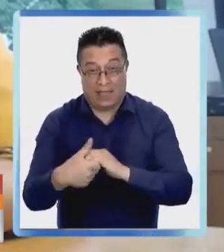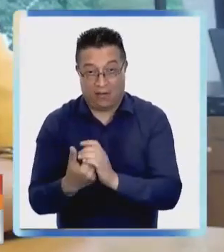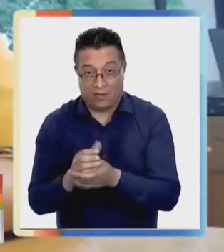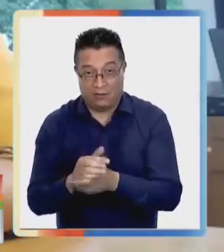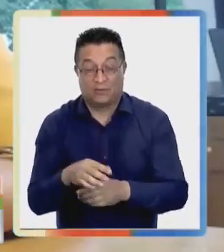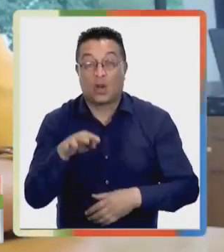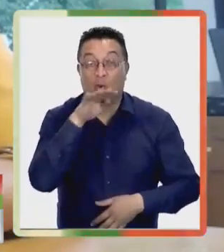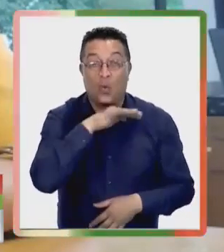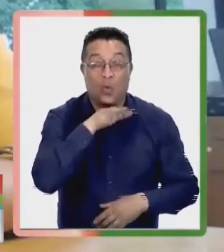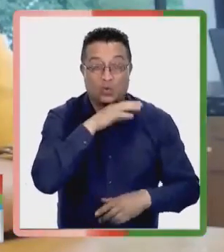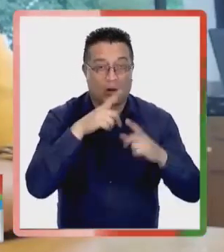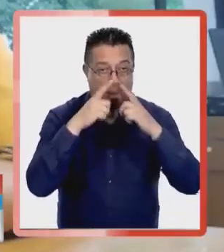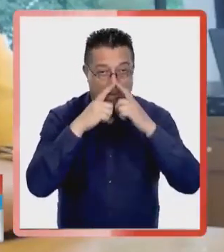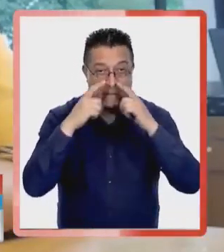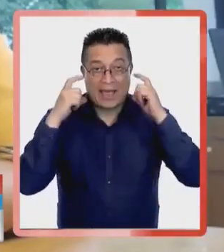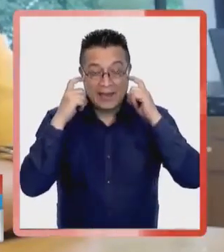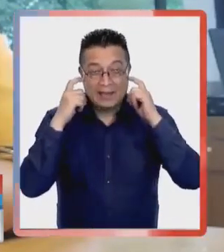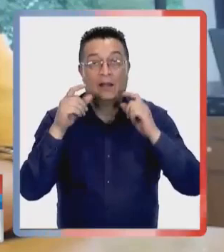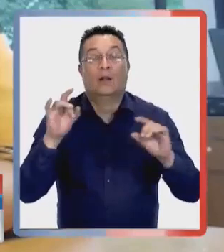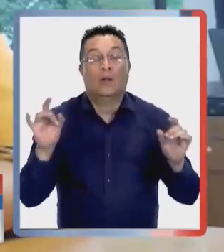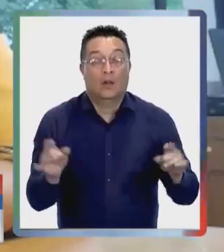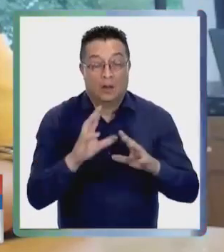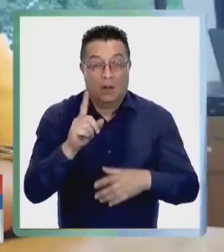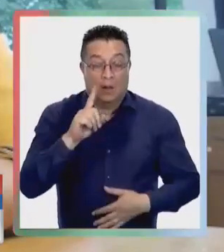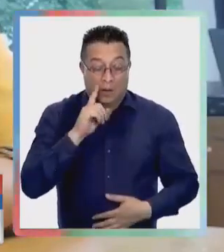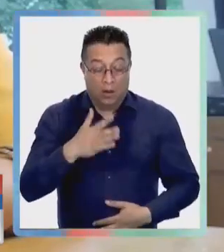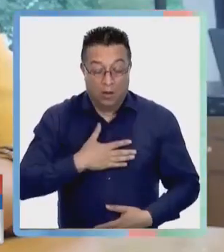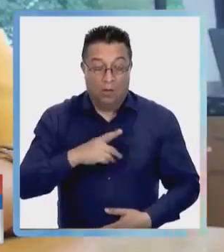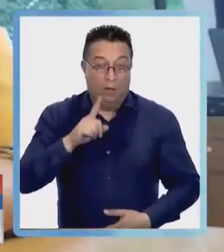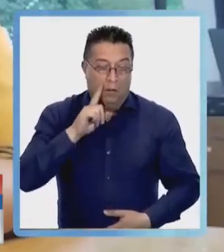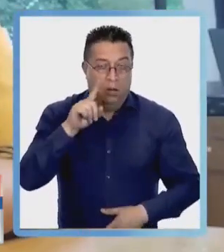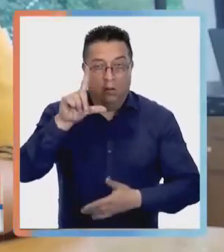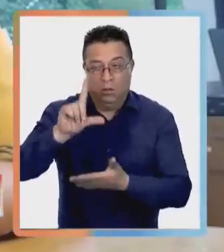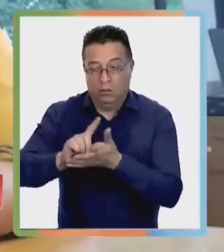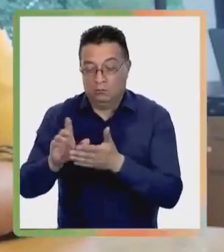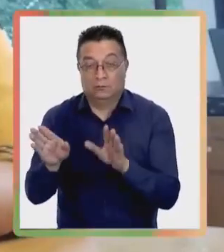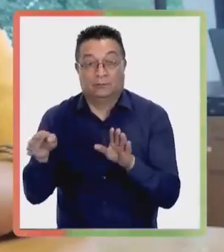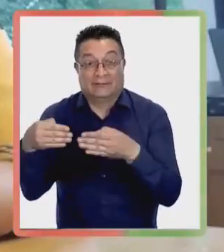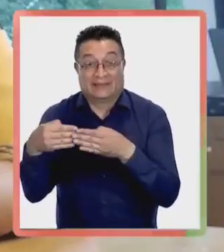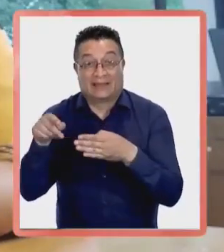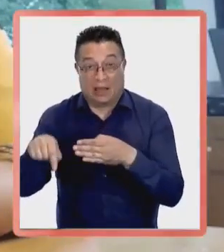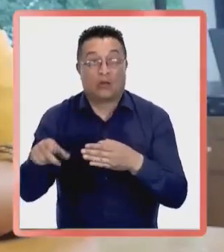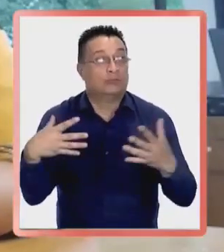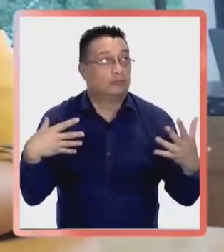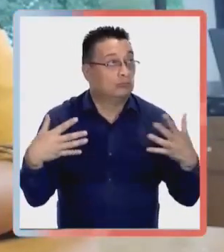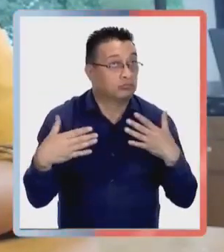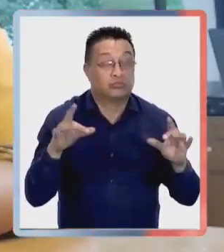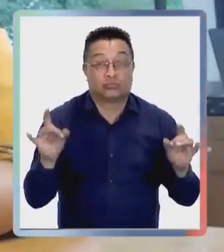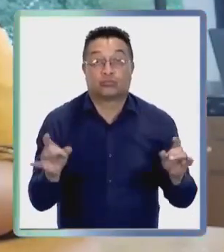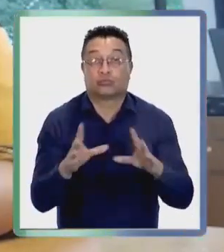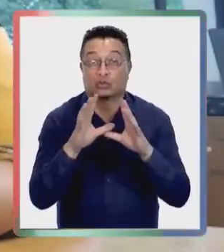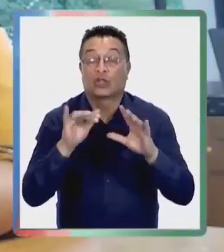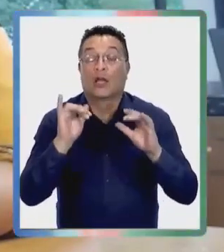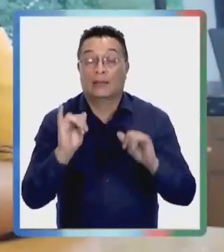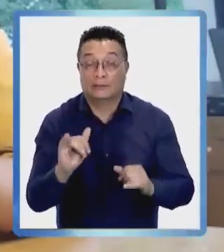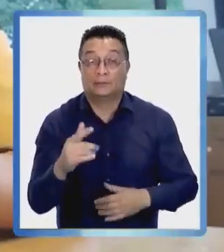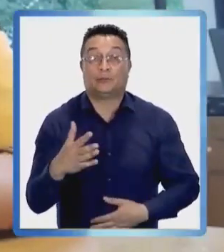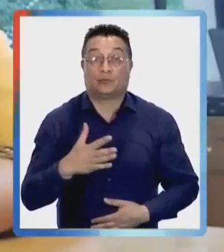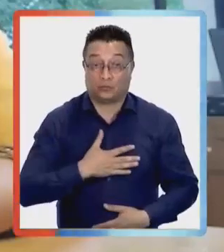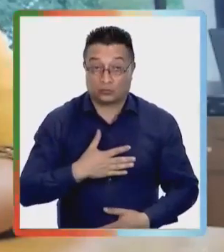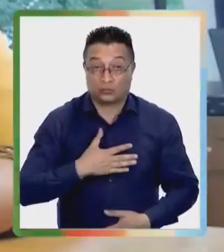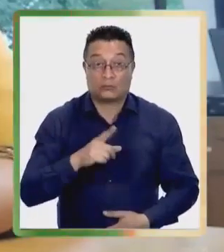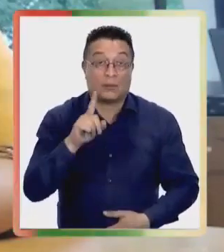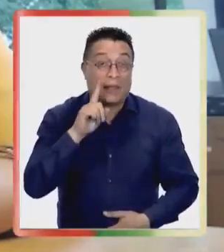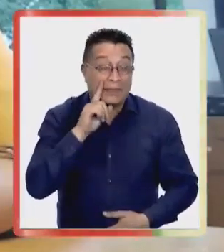manos, uso de mascarilla, si me encuentro en lugares cerrados con aglomeraciones o bien si yo